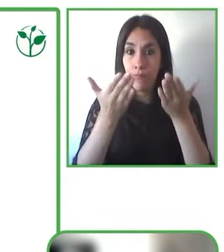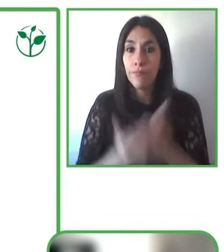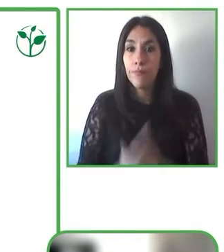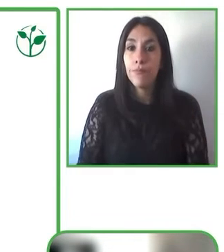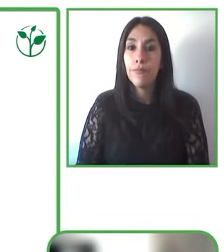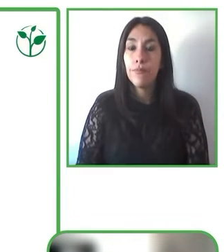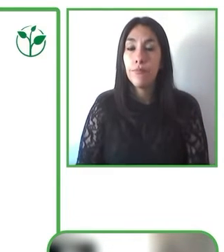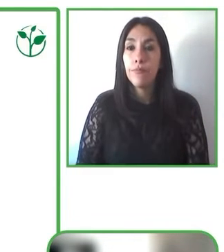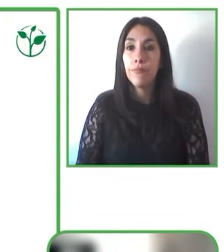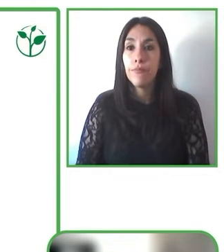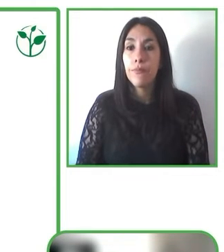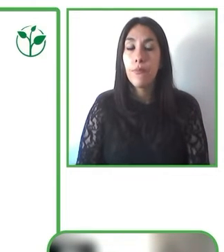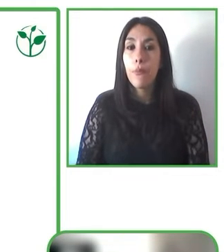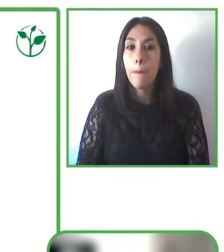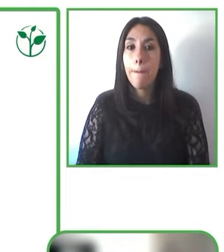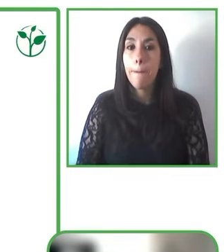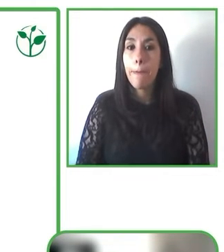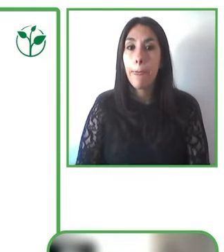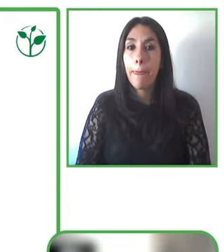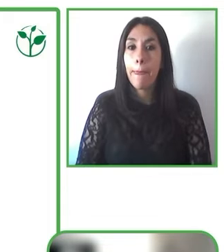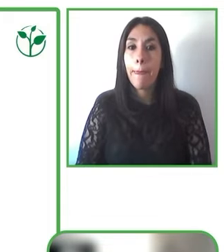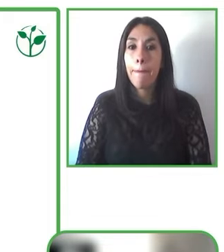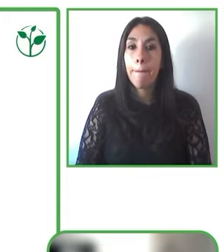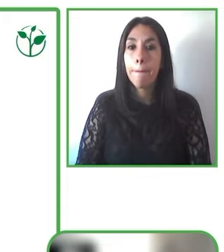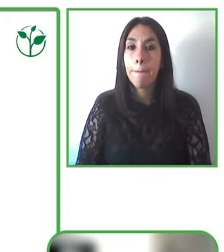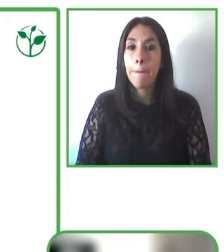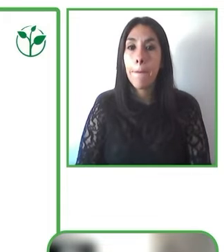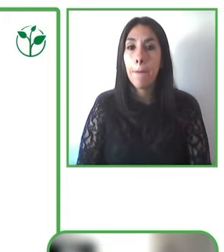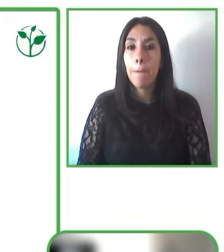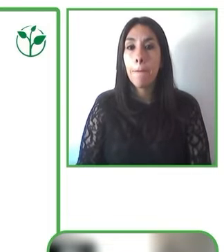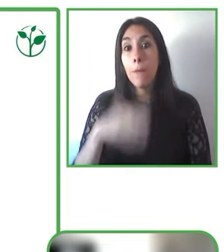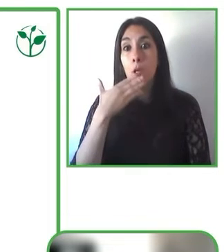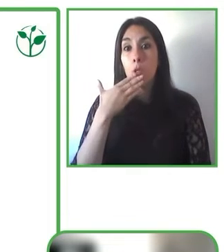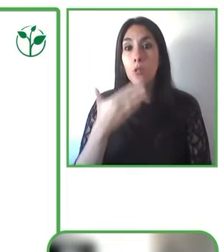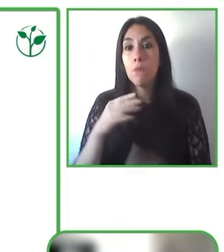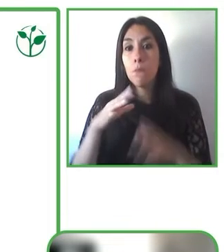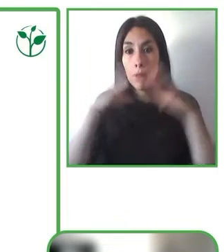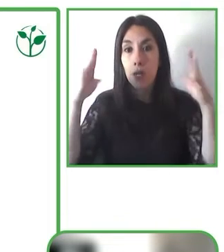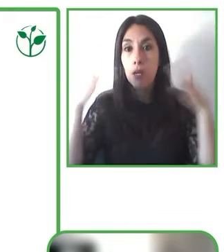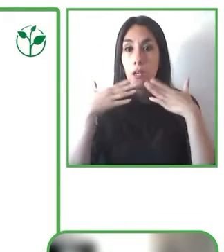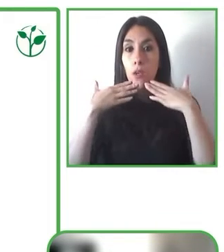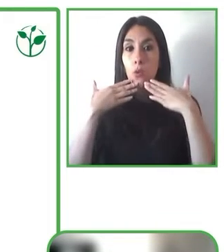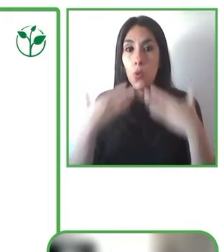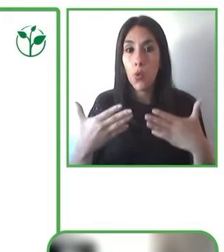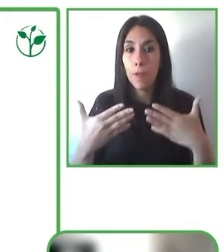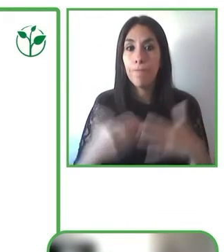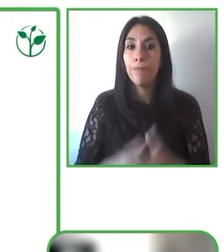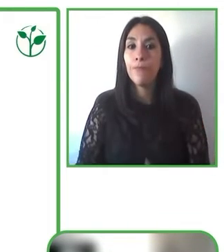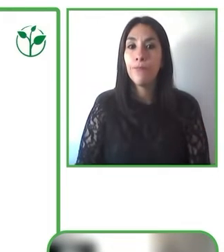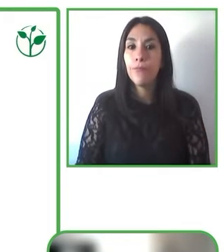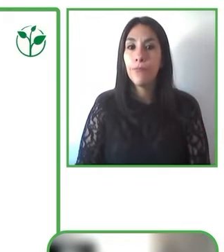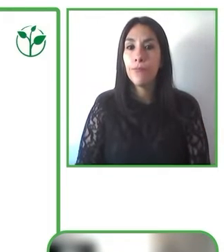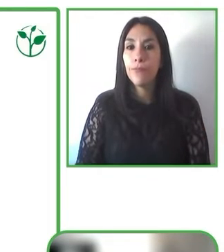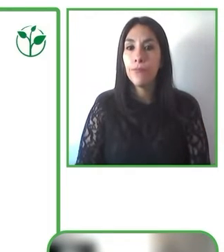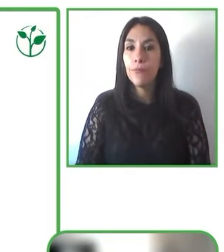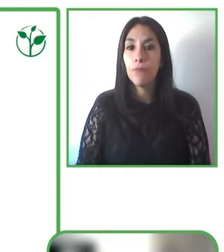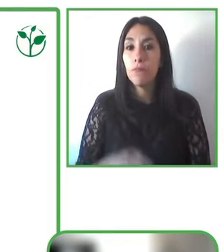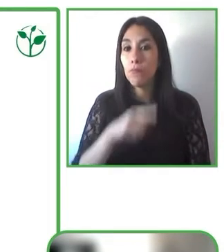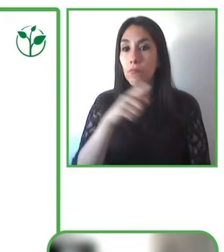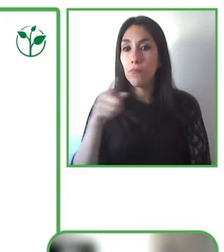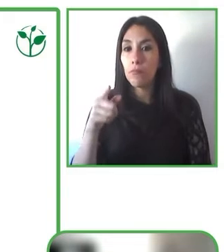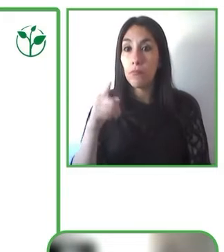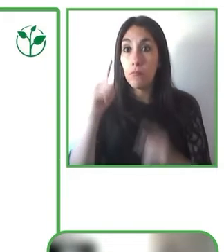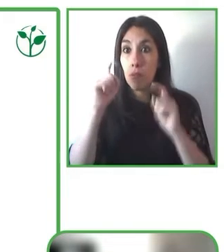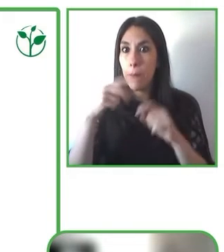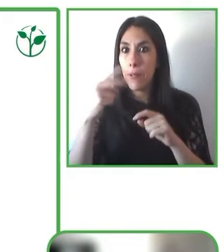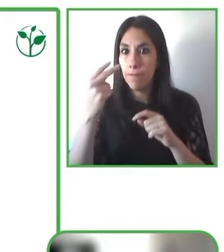Bueno, muchas gracias por su atención y su interés en este tema.